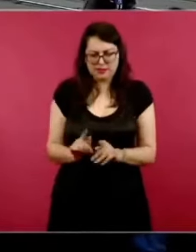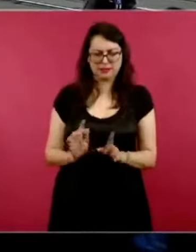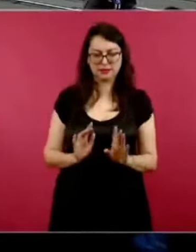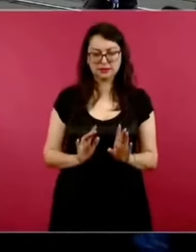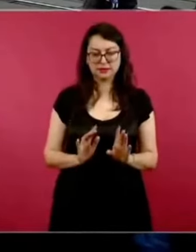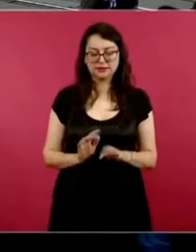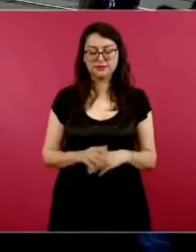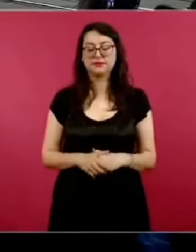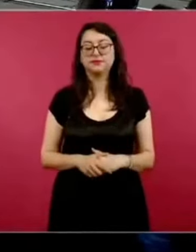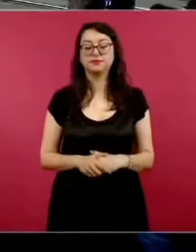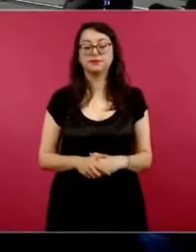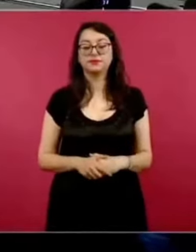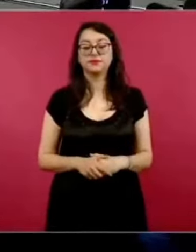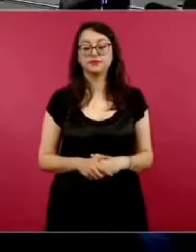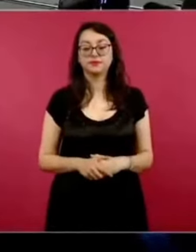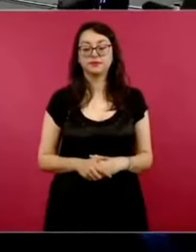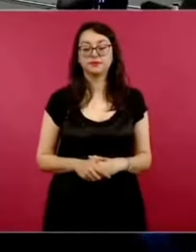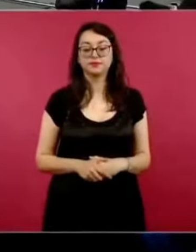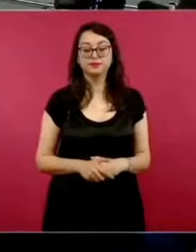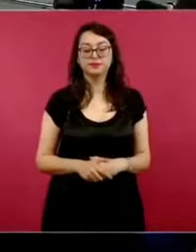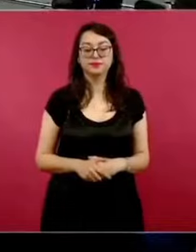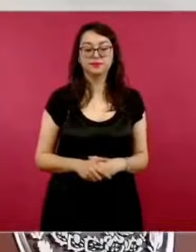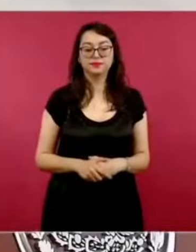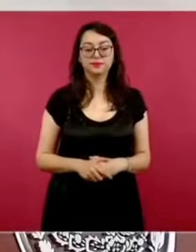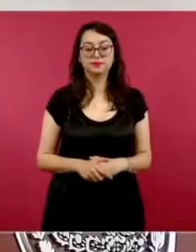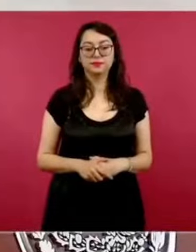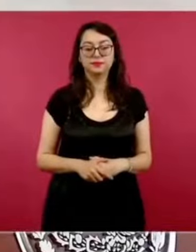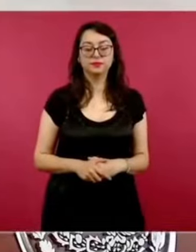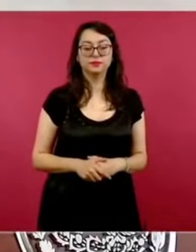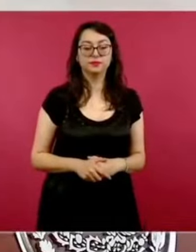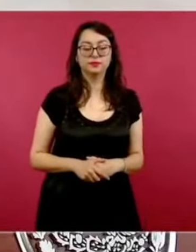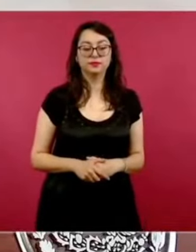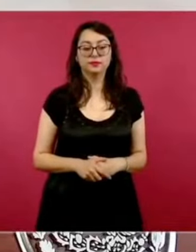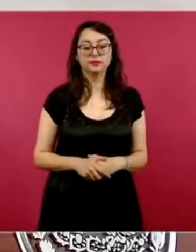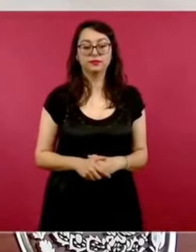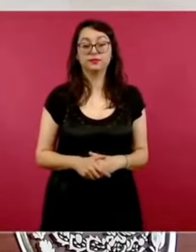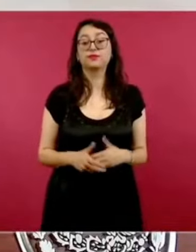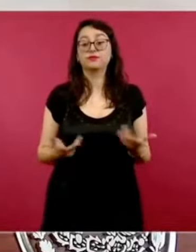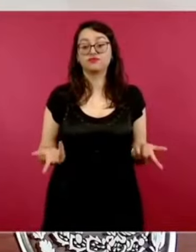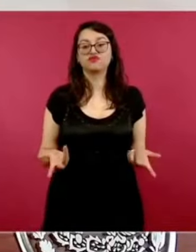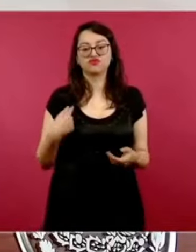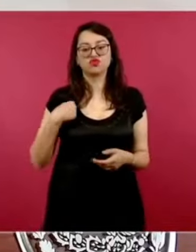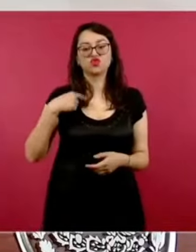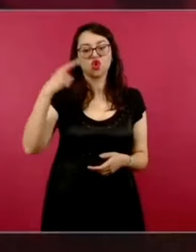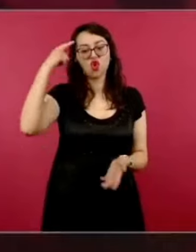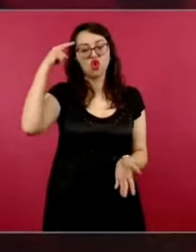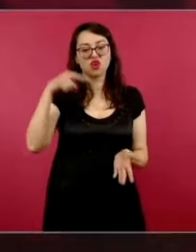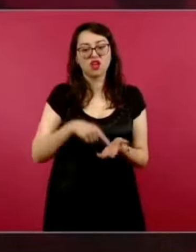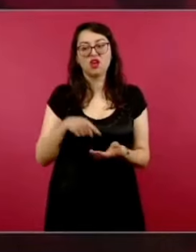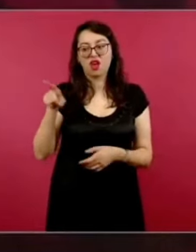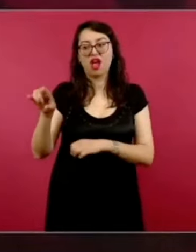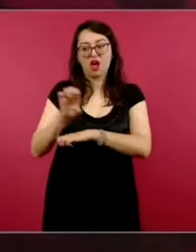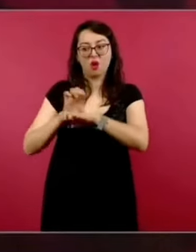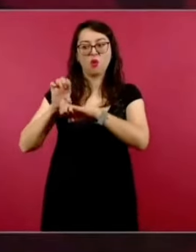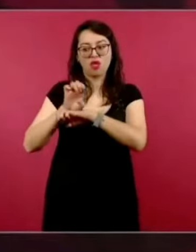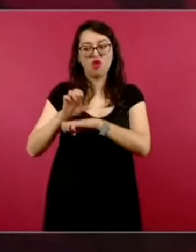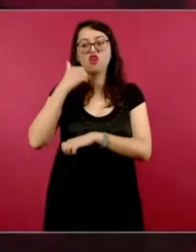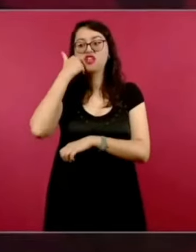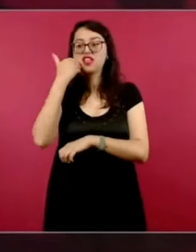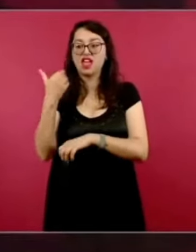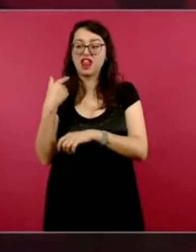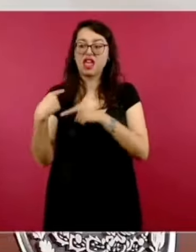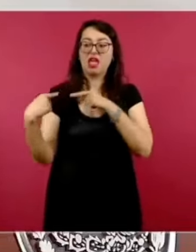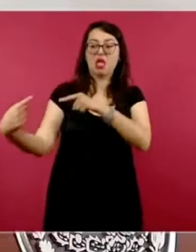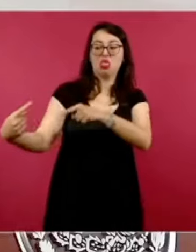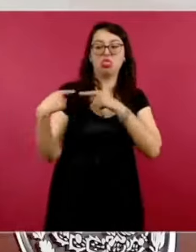por lo que estoy sintiendo, ganas de pelearse con nosotros. Pero para que haya pleitos